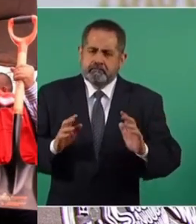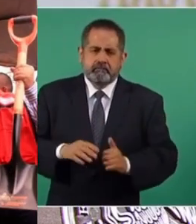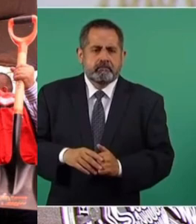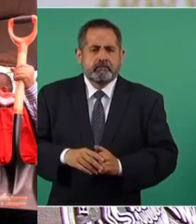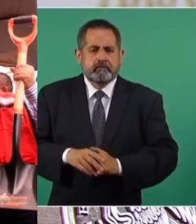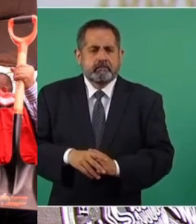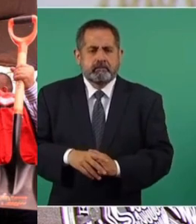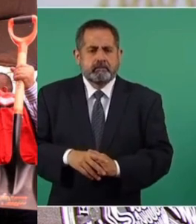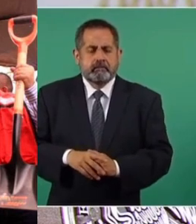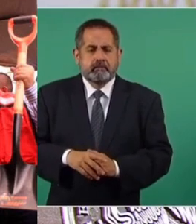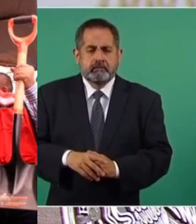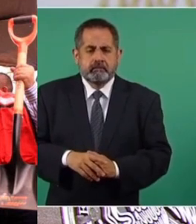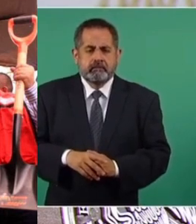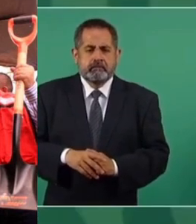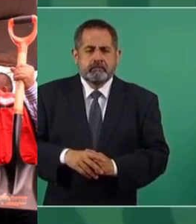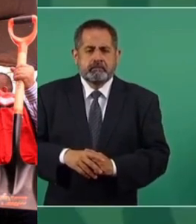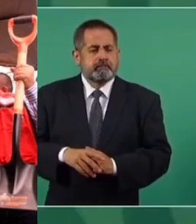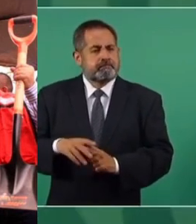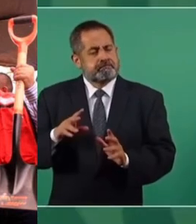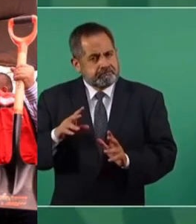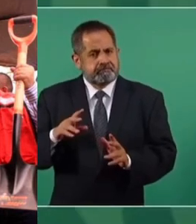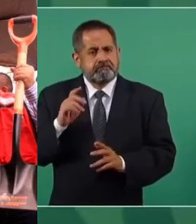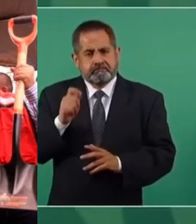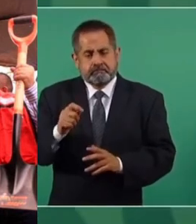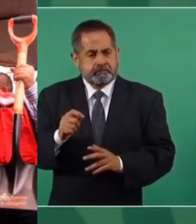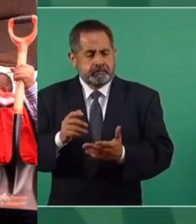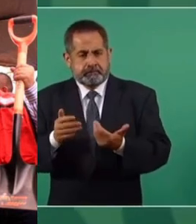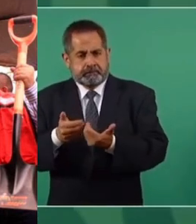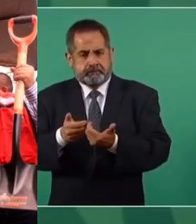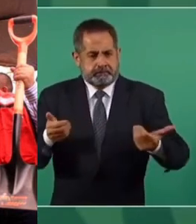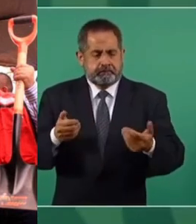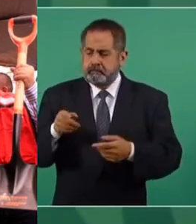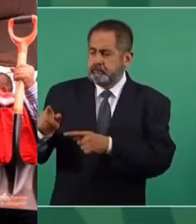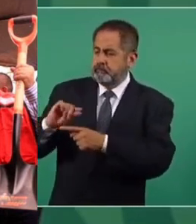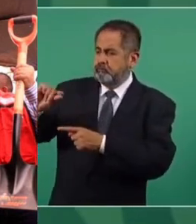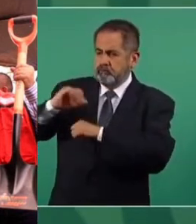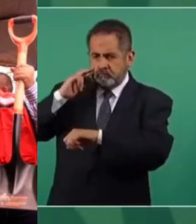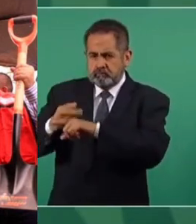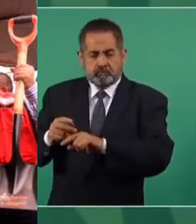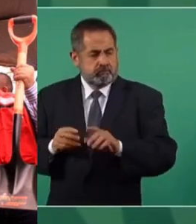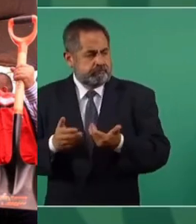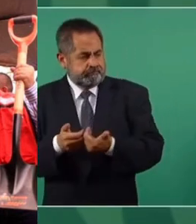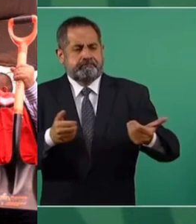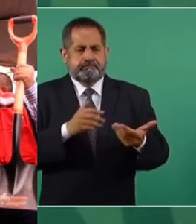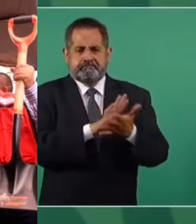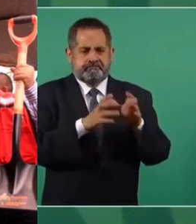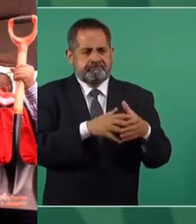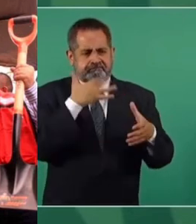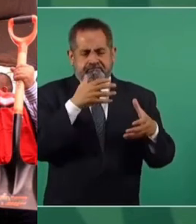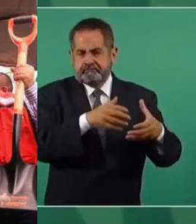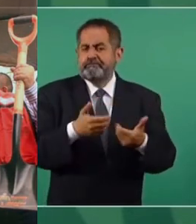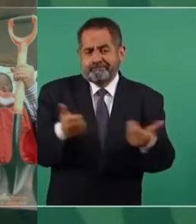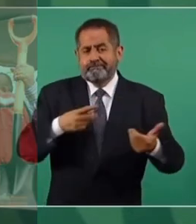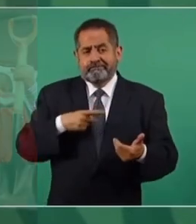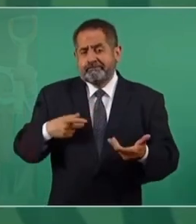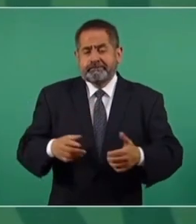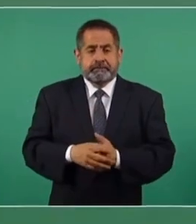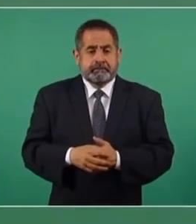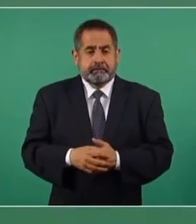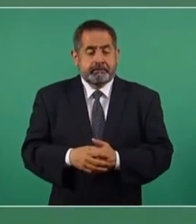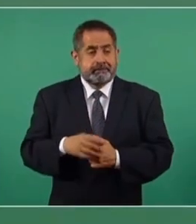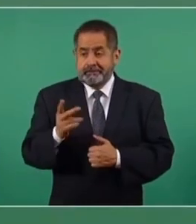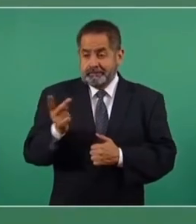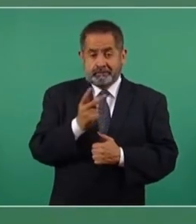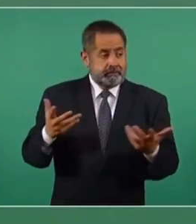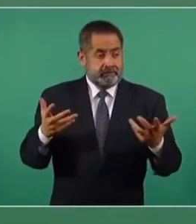el que se entienda que de un lado está la autoridad y del otro lado está la delincuencia. cuando se